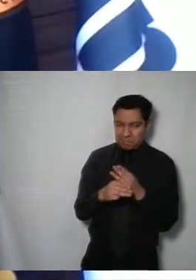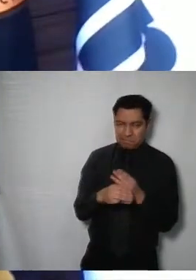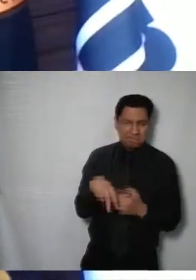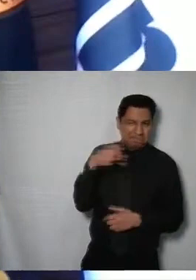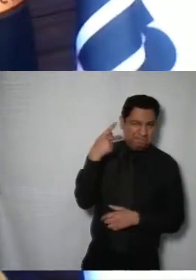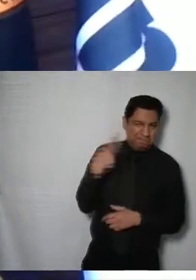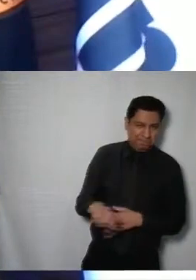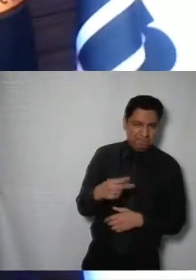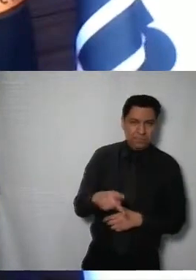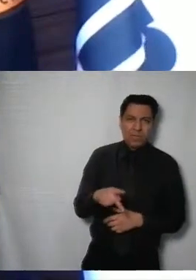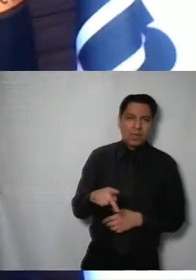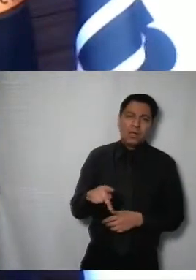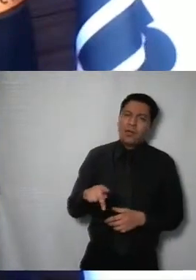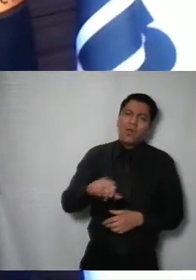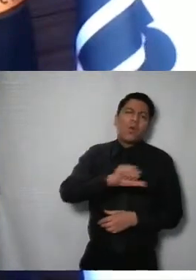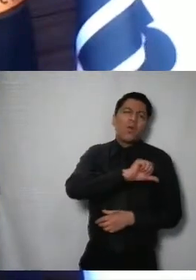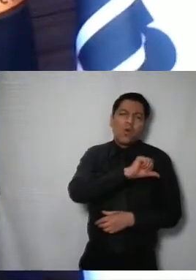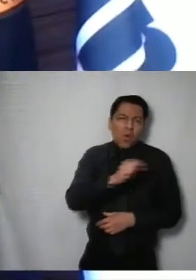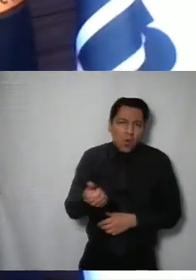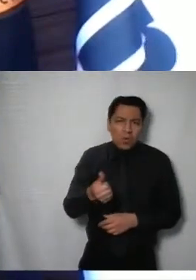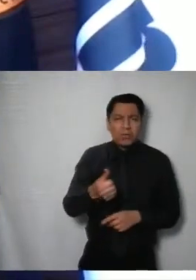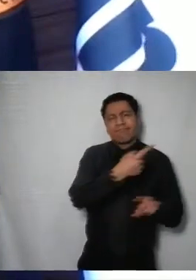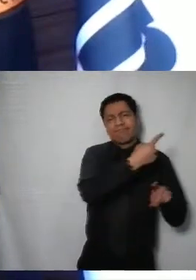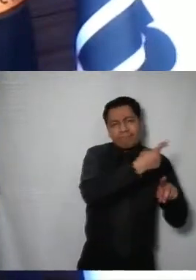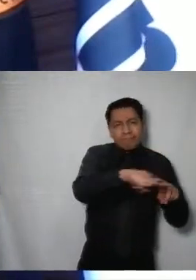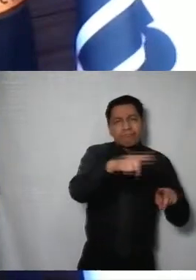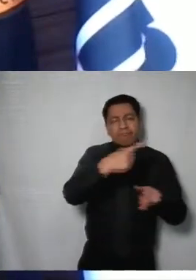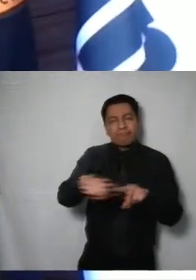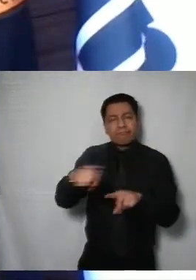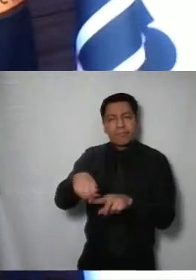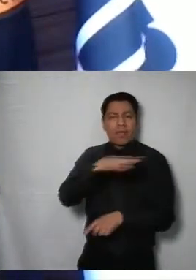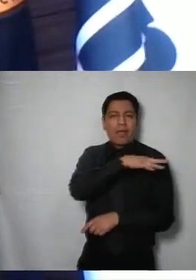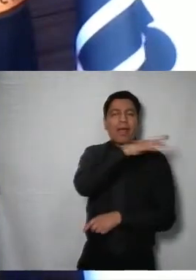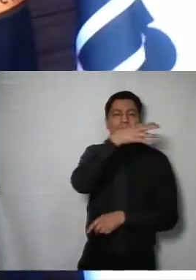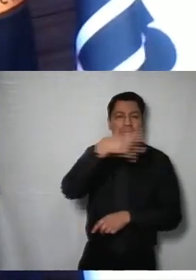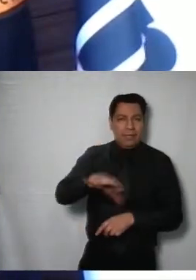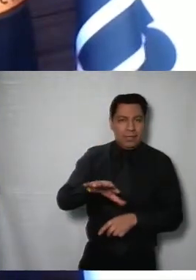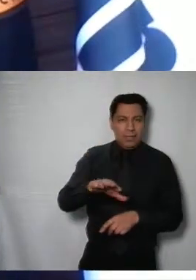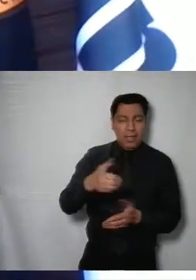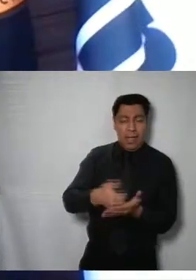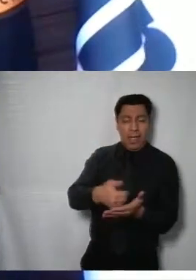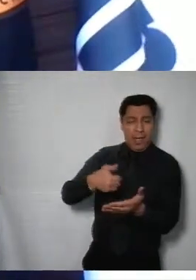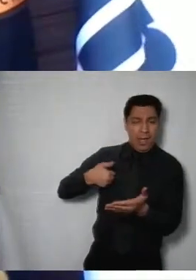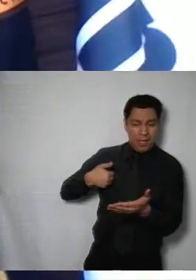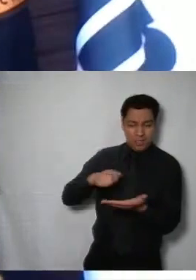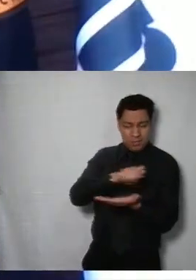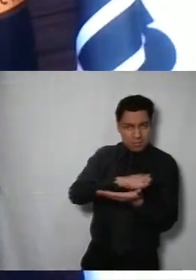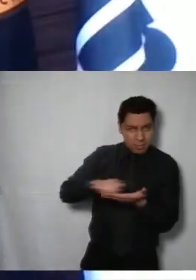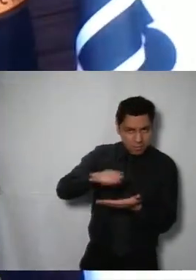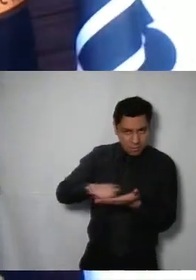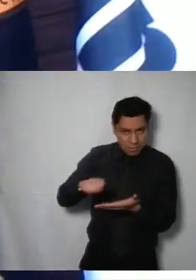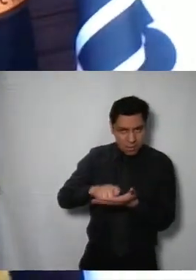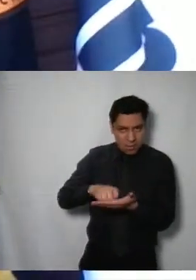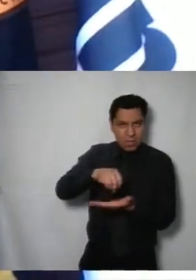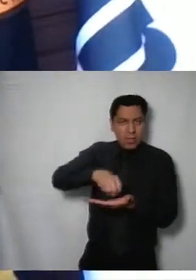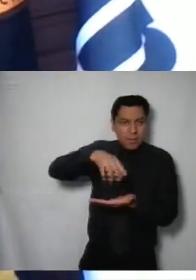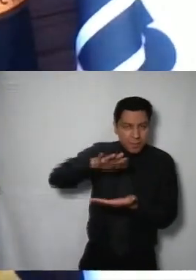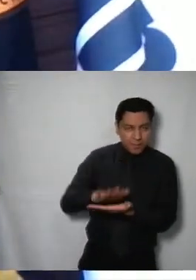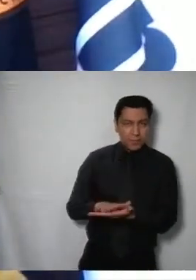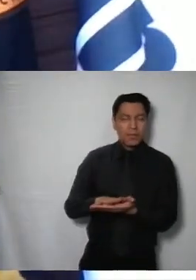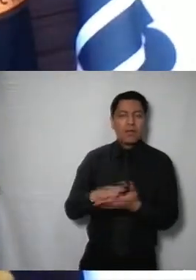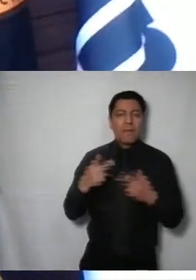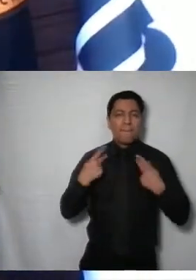y asuntos generales donde tenemos previamente inscrita la participación de la comisionada